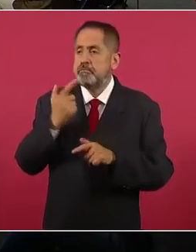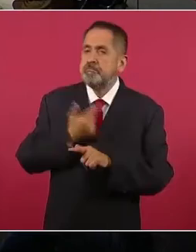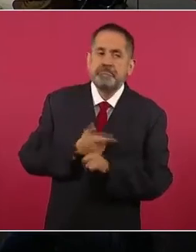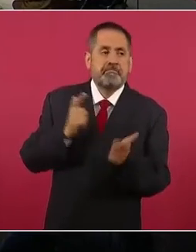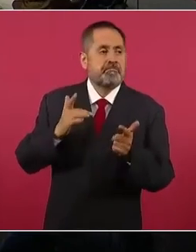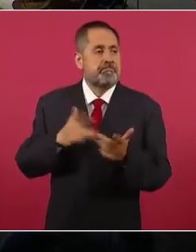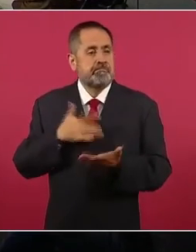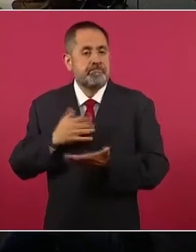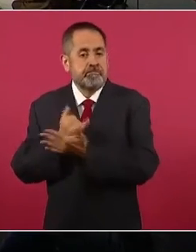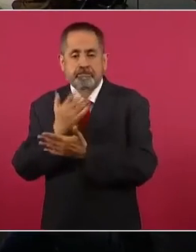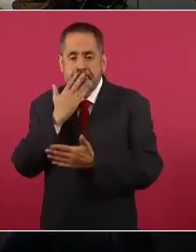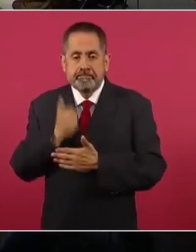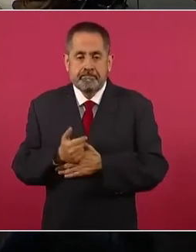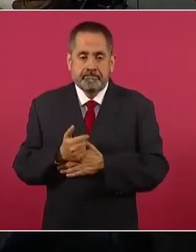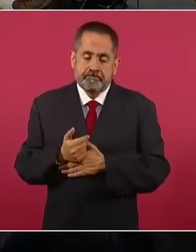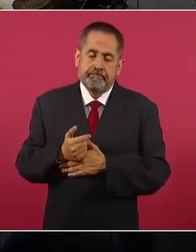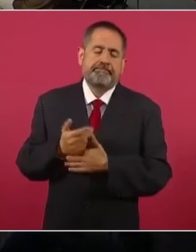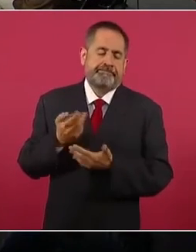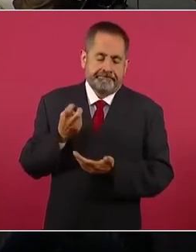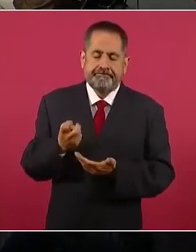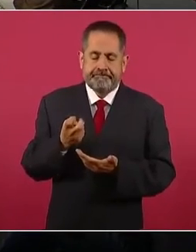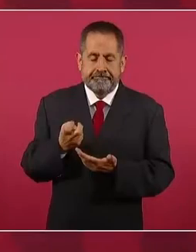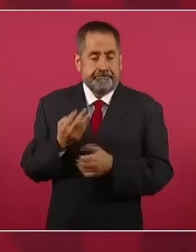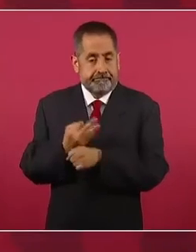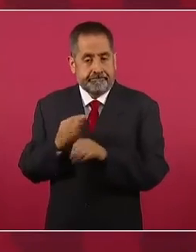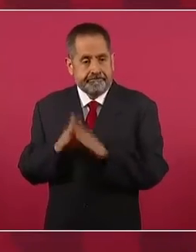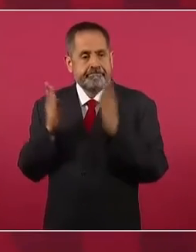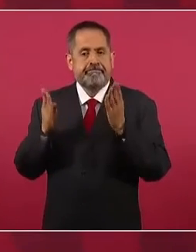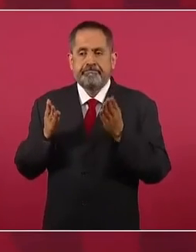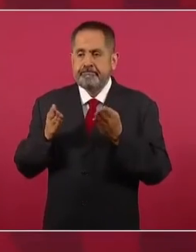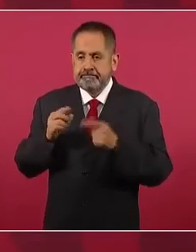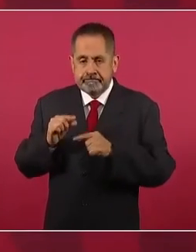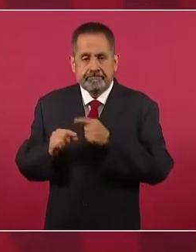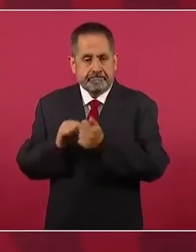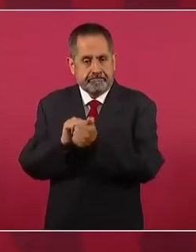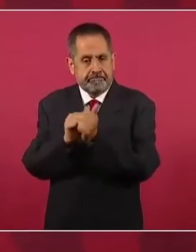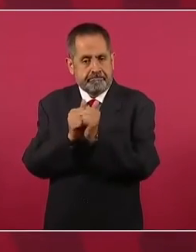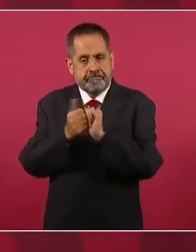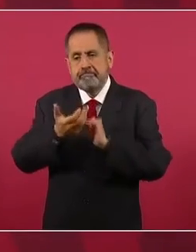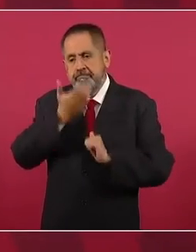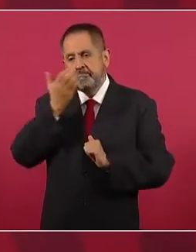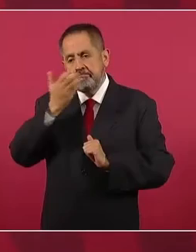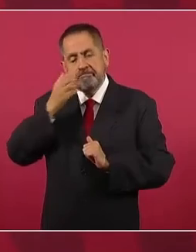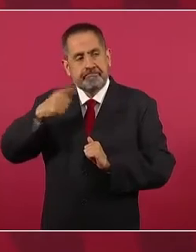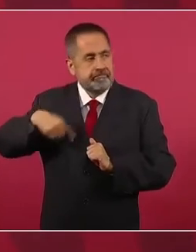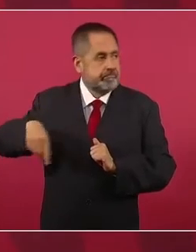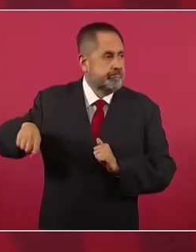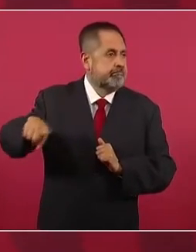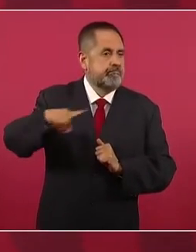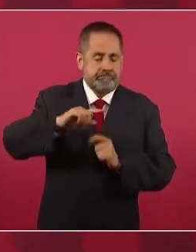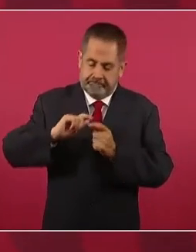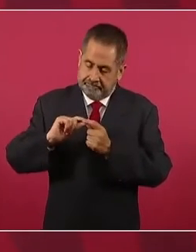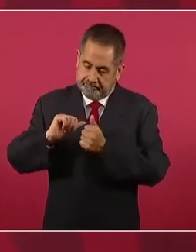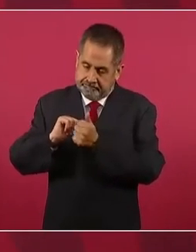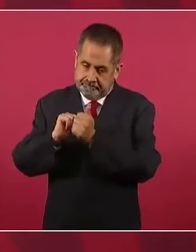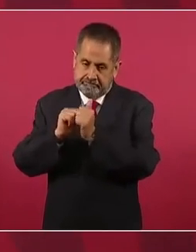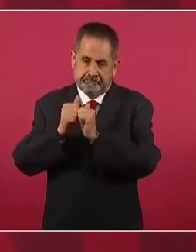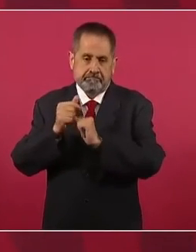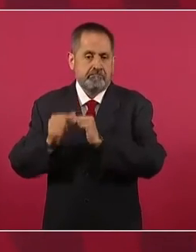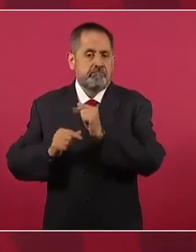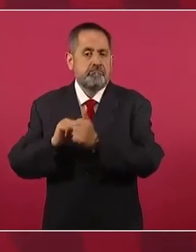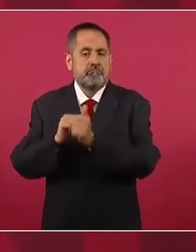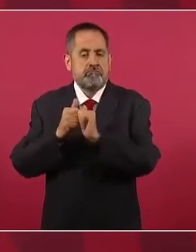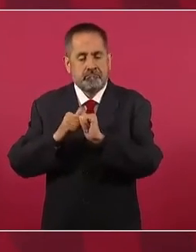Entonces, tenemos que ir creando el hábito democrático, la